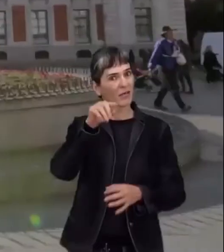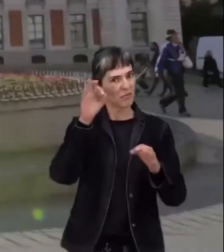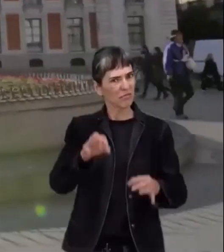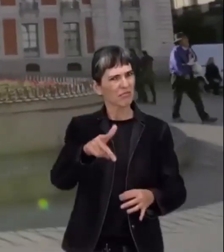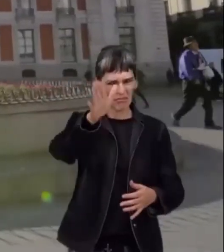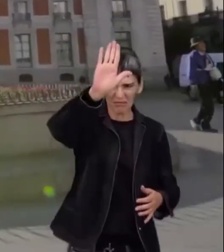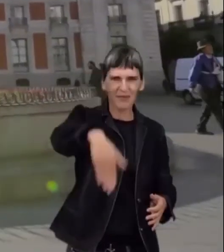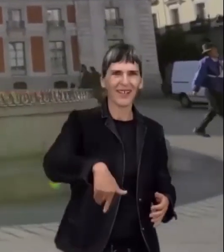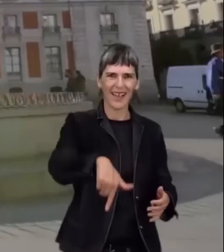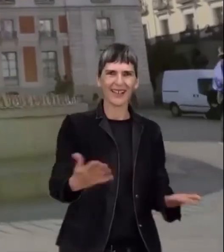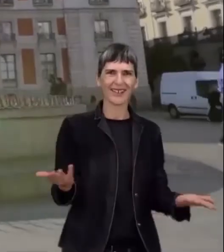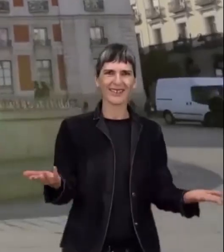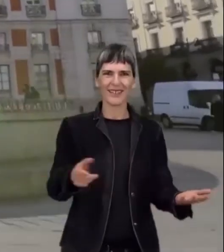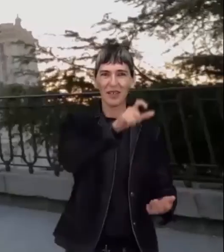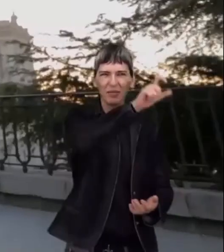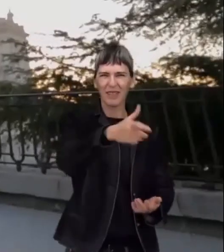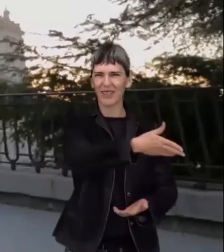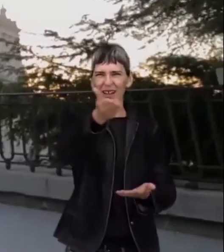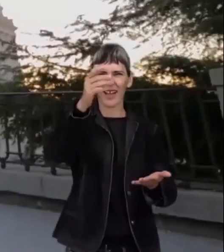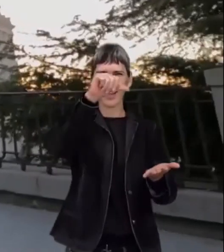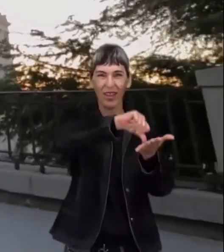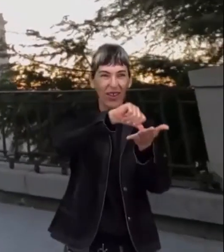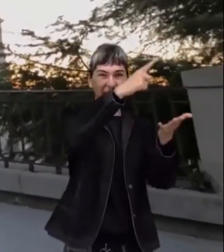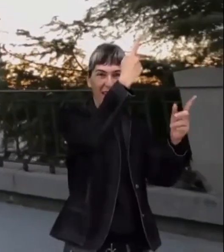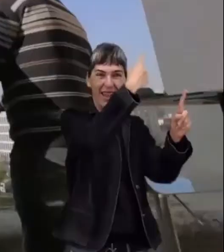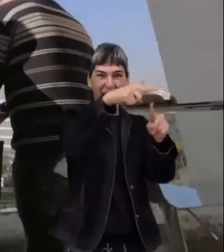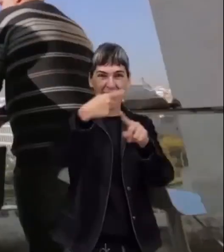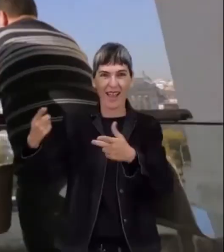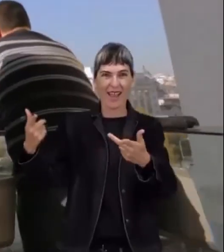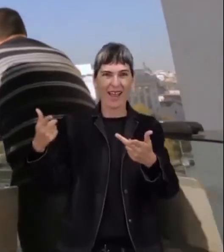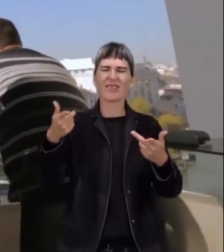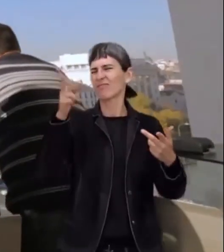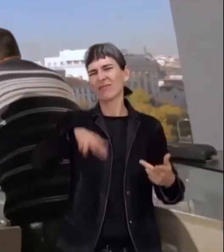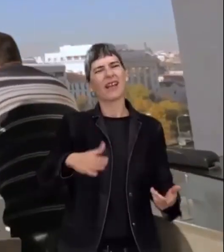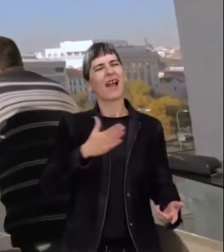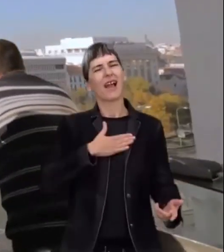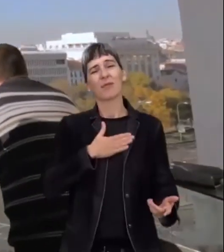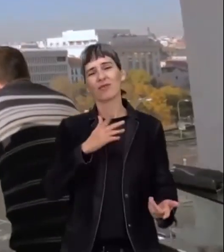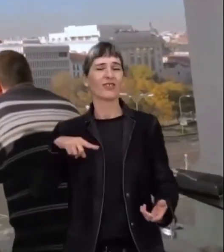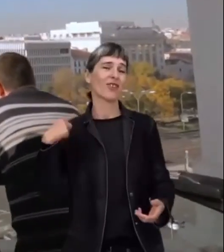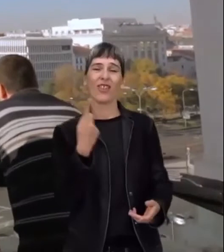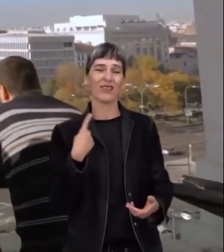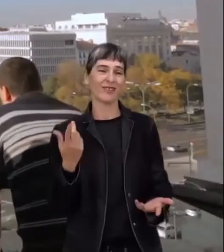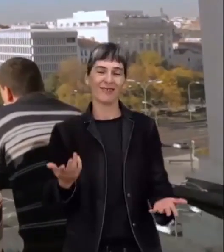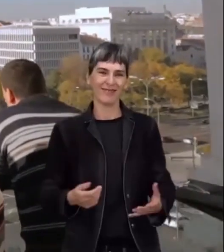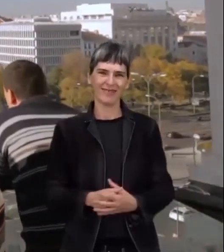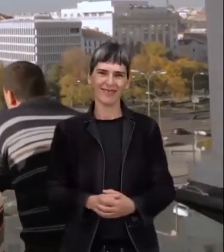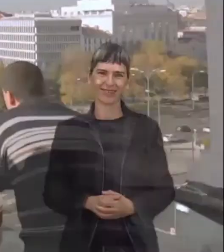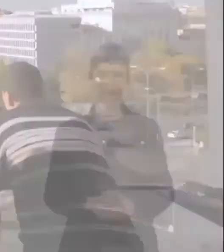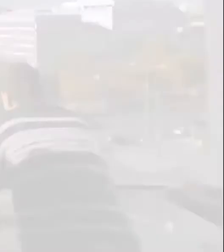ven a Madrid porque al igual que cada persona es distinta hay ciudades que son de todos